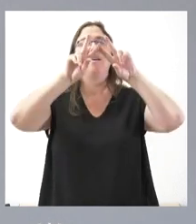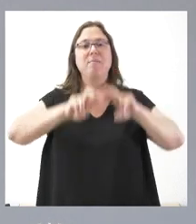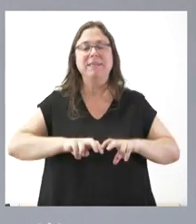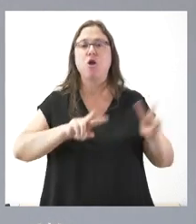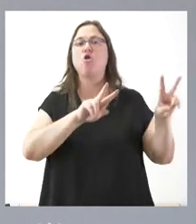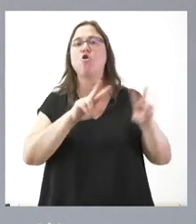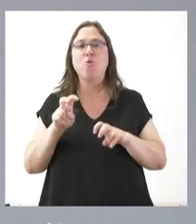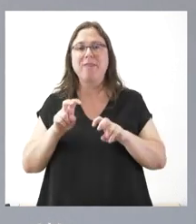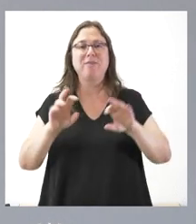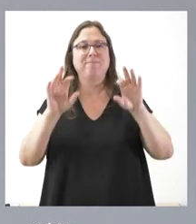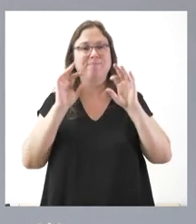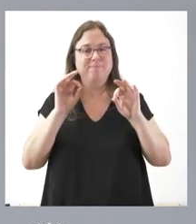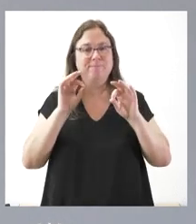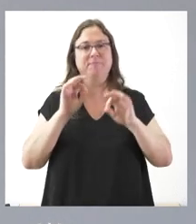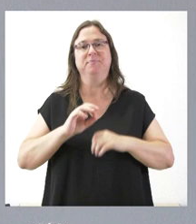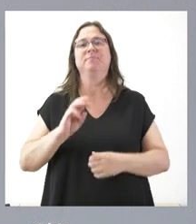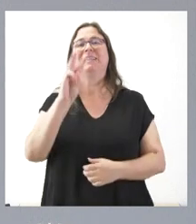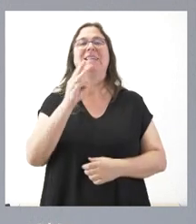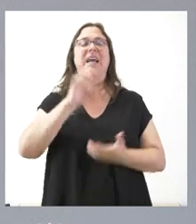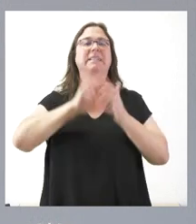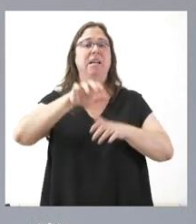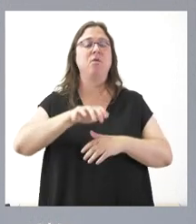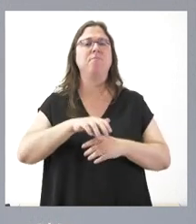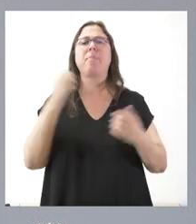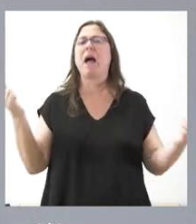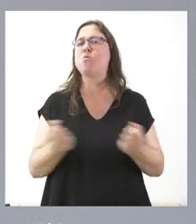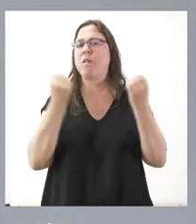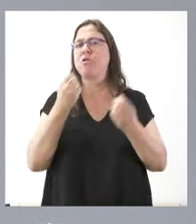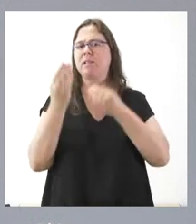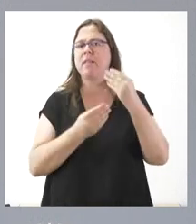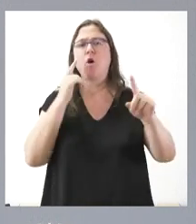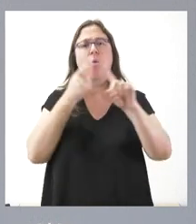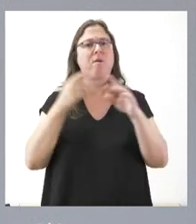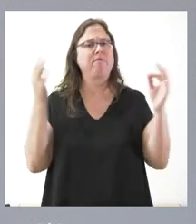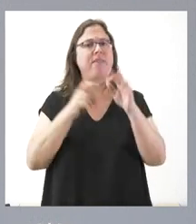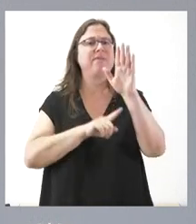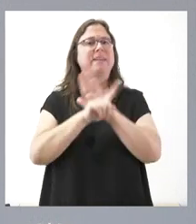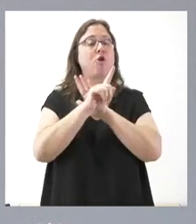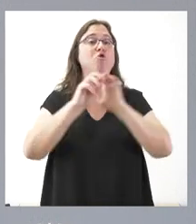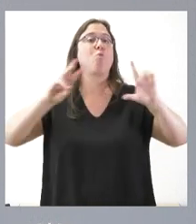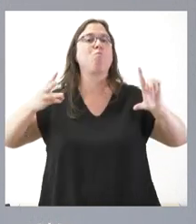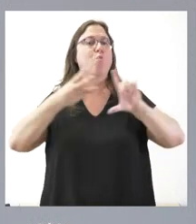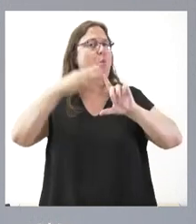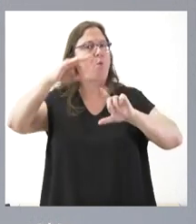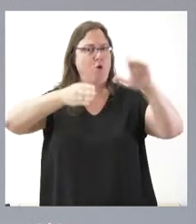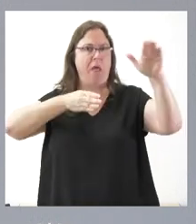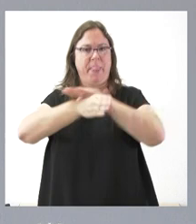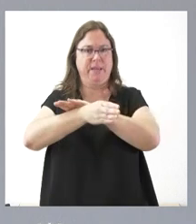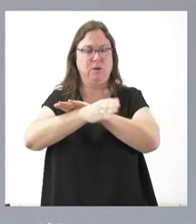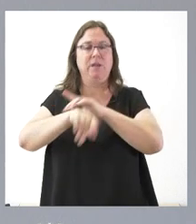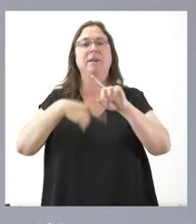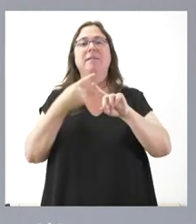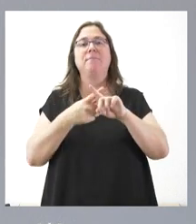Innovación y Especialización Inteligente RIS III de Castilla y León. Las actuaciones tienen como objeto el desarrollo de un portal único de acceso, la